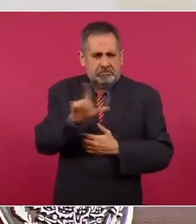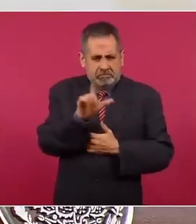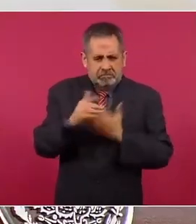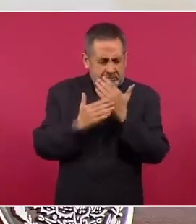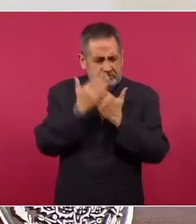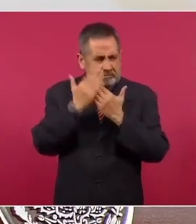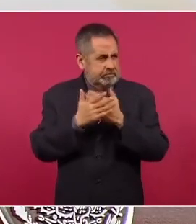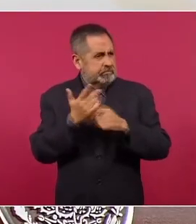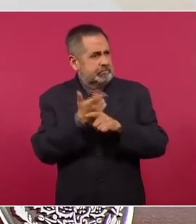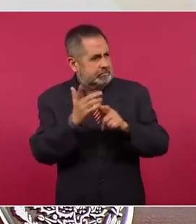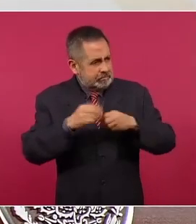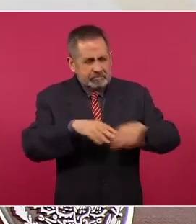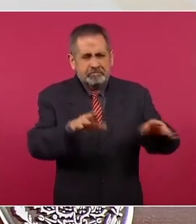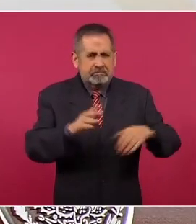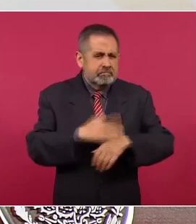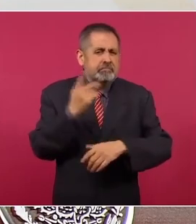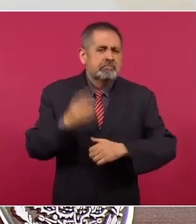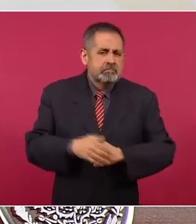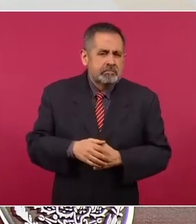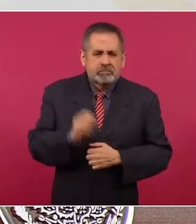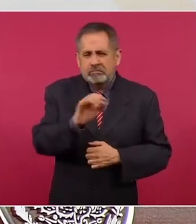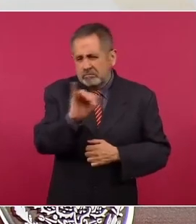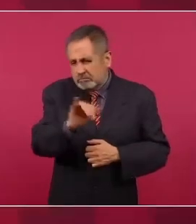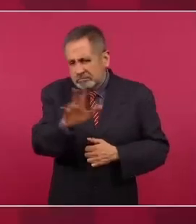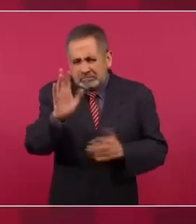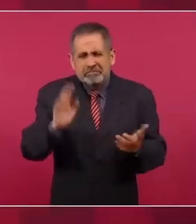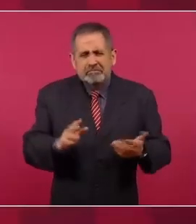o el jueves?